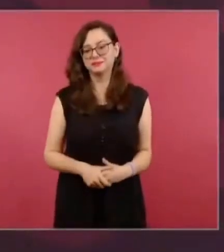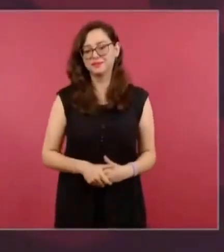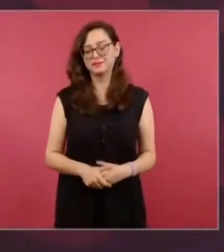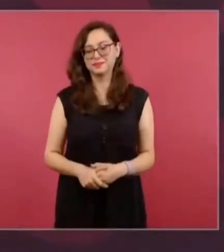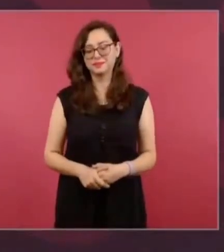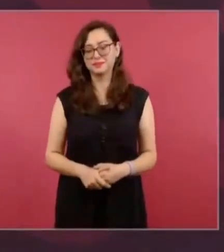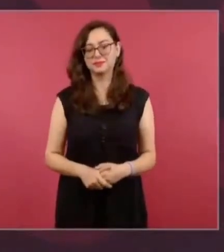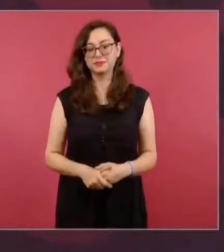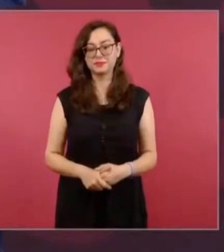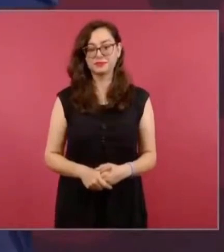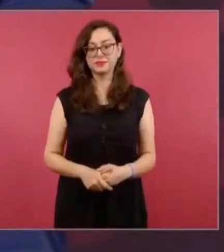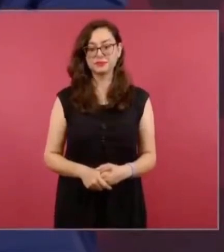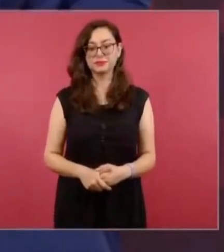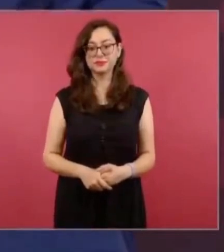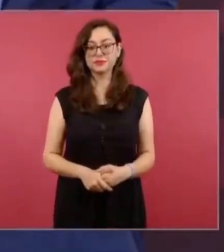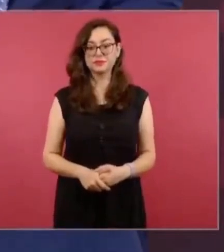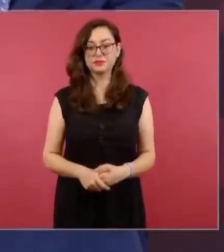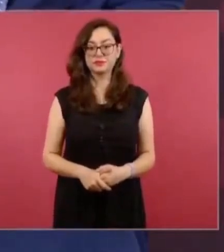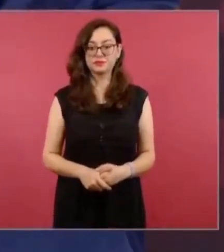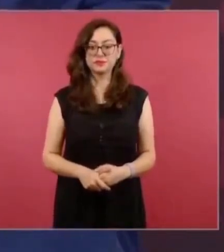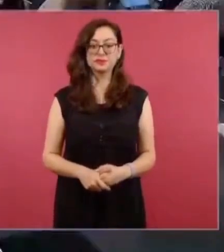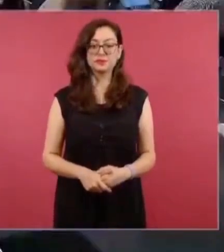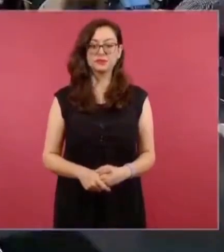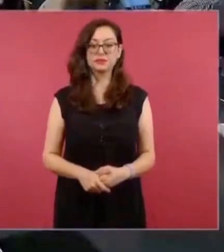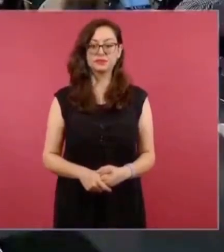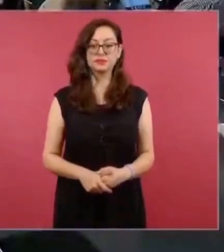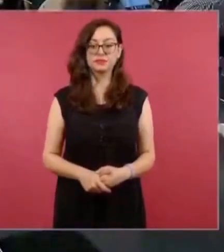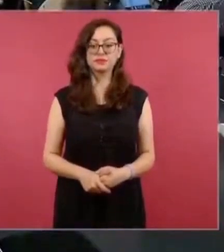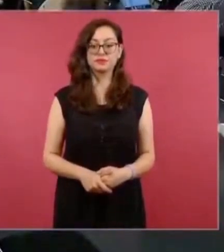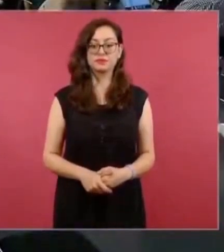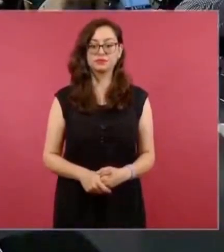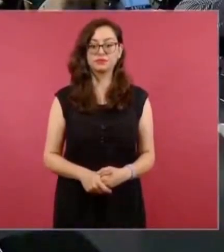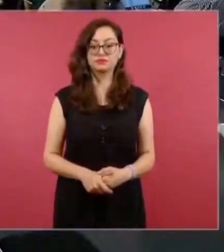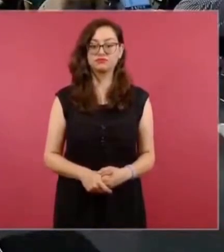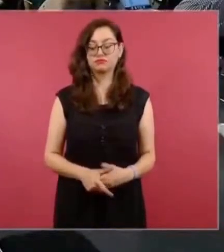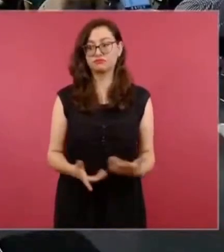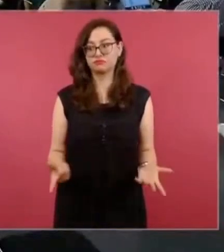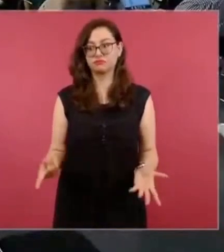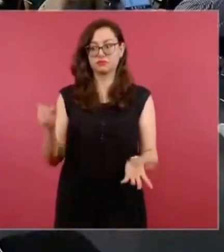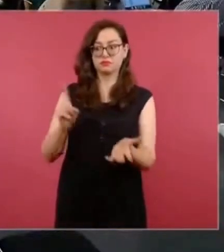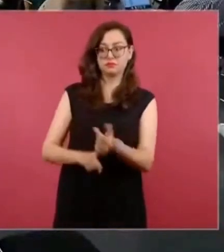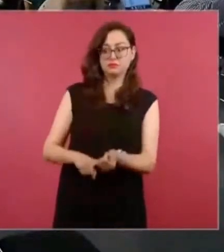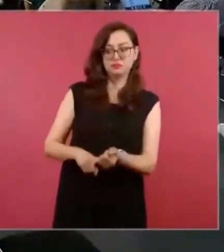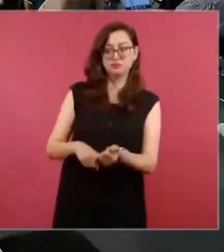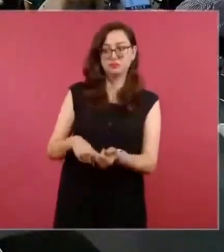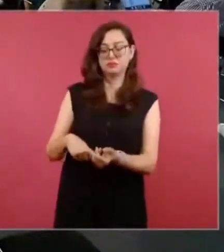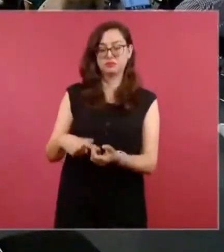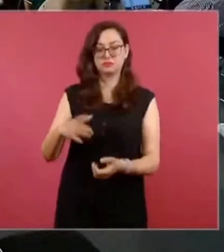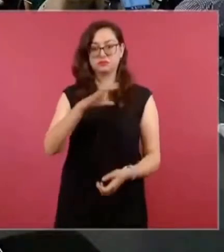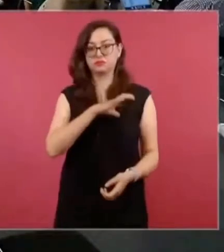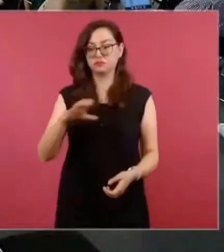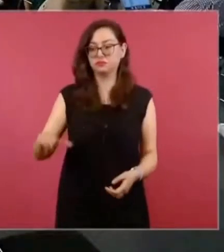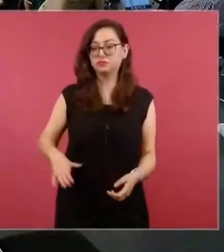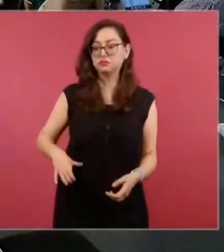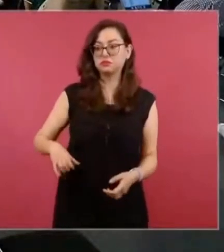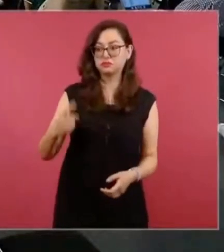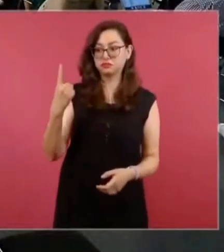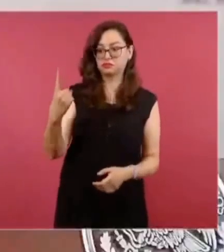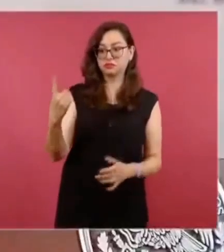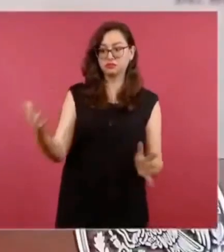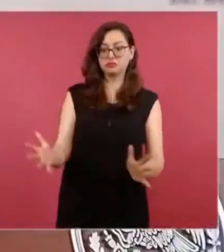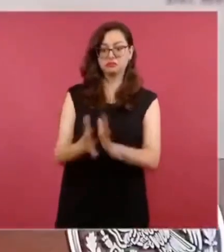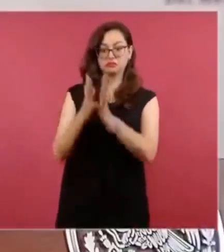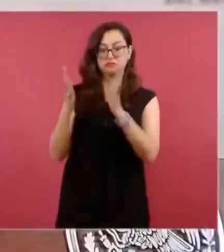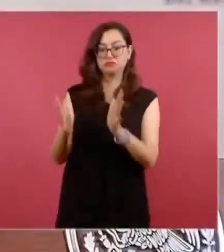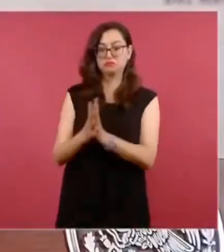Hay una persona que participa, bueno,